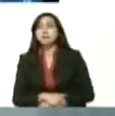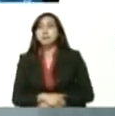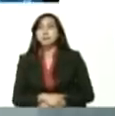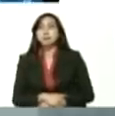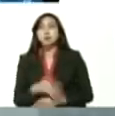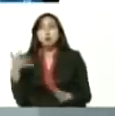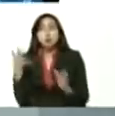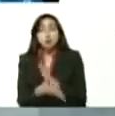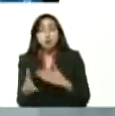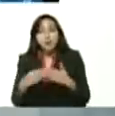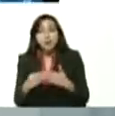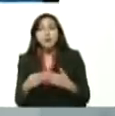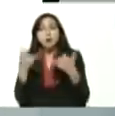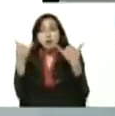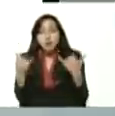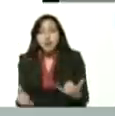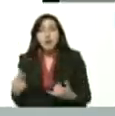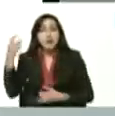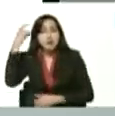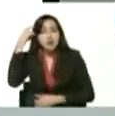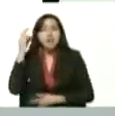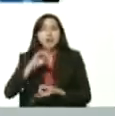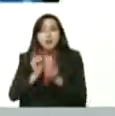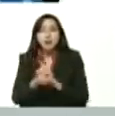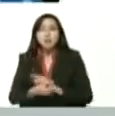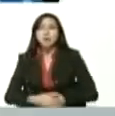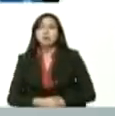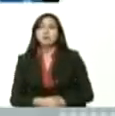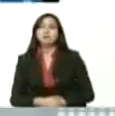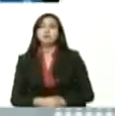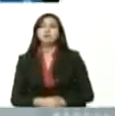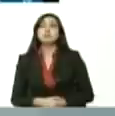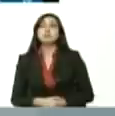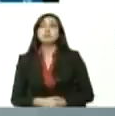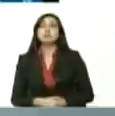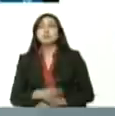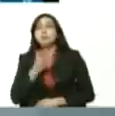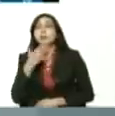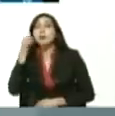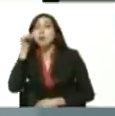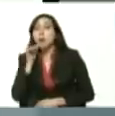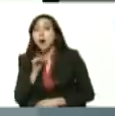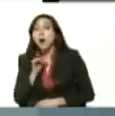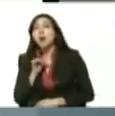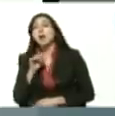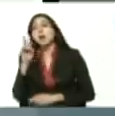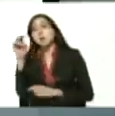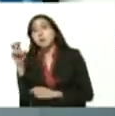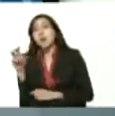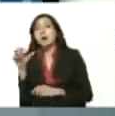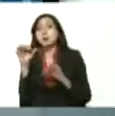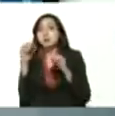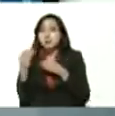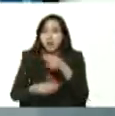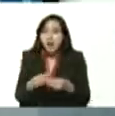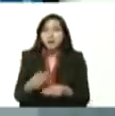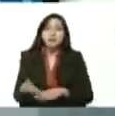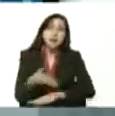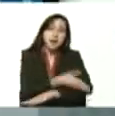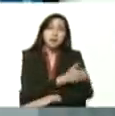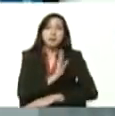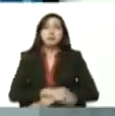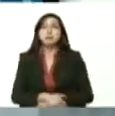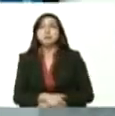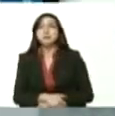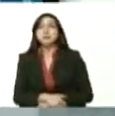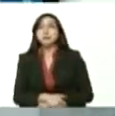de acuerdo a la ponderación que determine el Banco de Venezuela, si es un sábado va a ser en la tasa del día viernes. Correcto, ahí fíjense ustedes, vamos